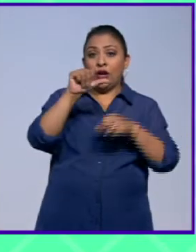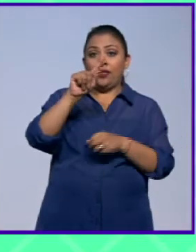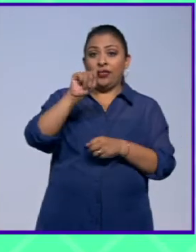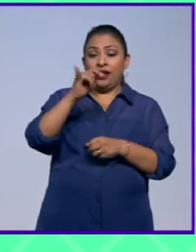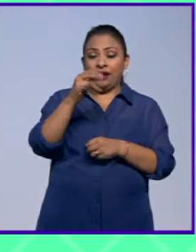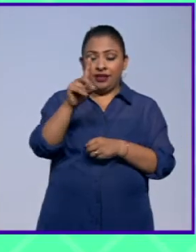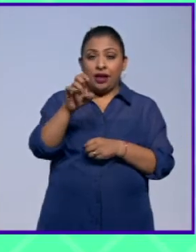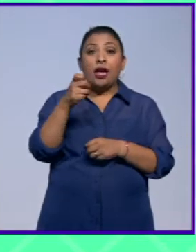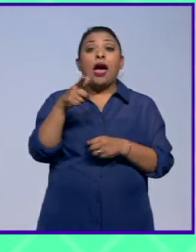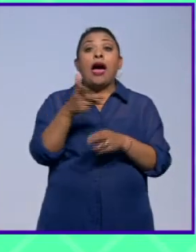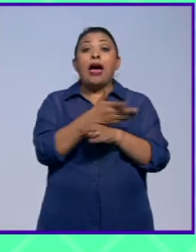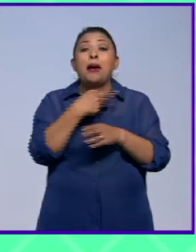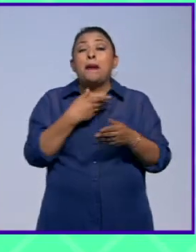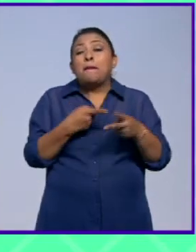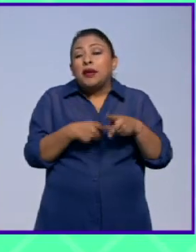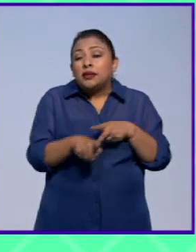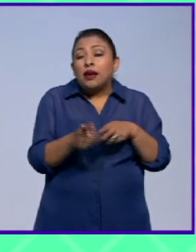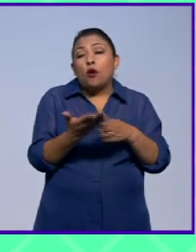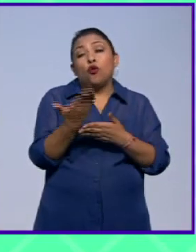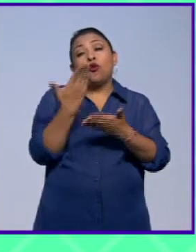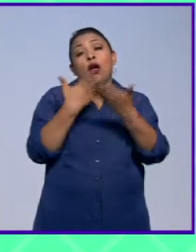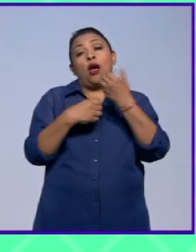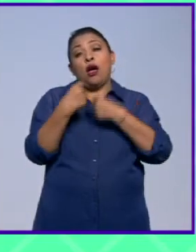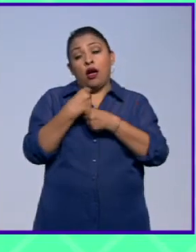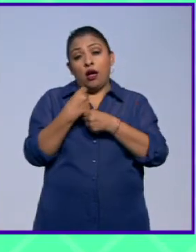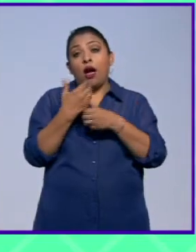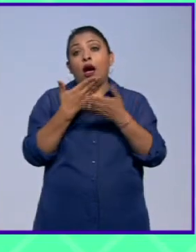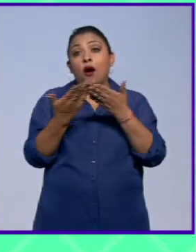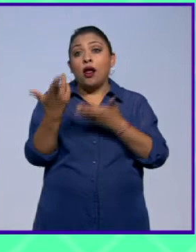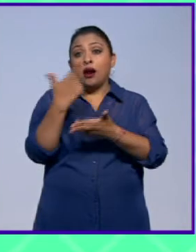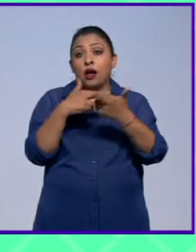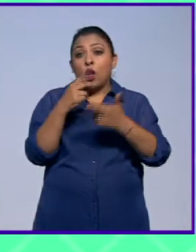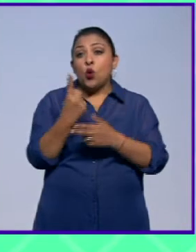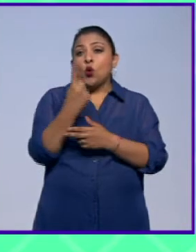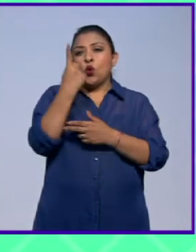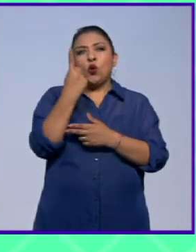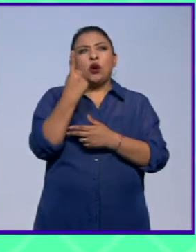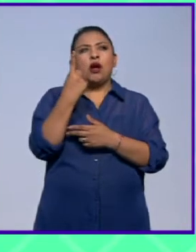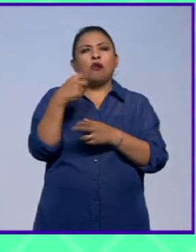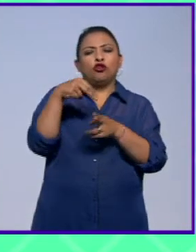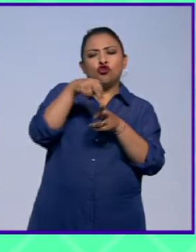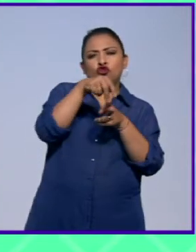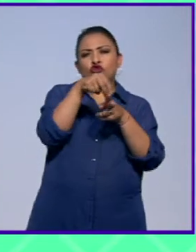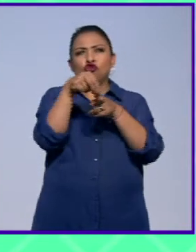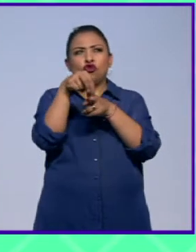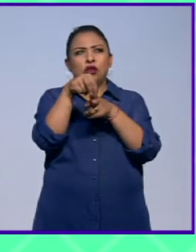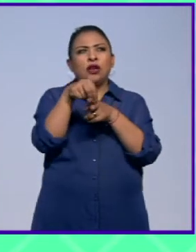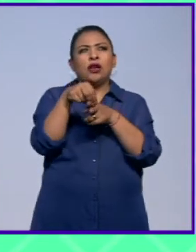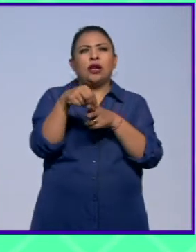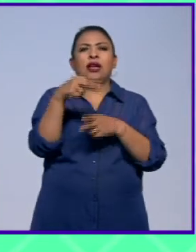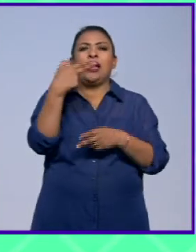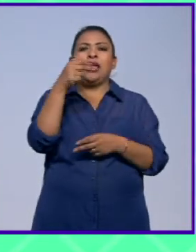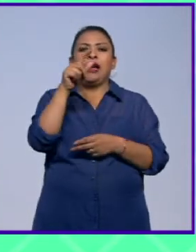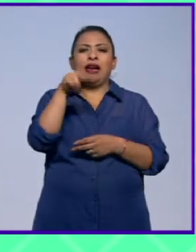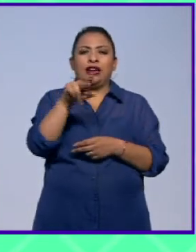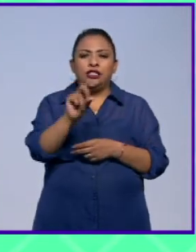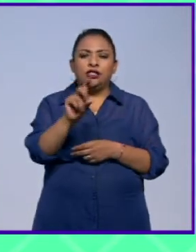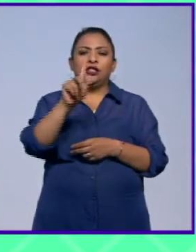fue la casa que los vio nacer hace años y hacen un acto único de equilibrio en inglés dicen hand to hand